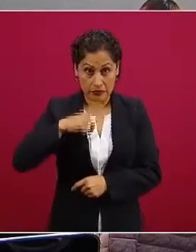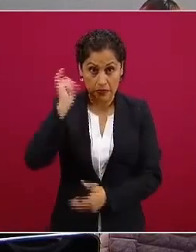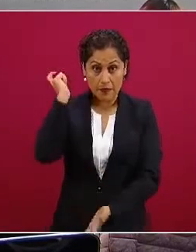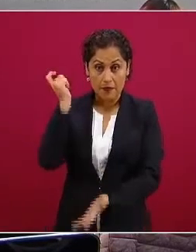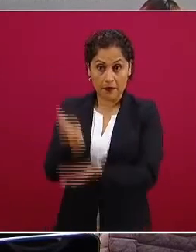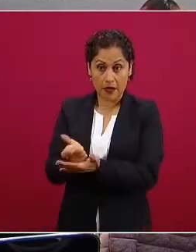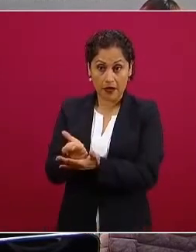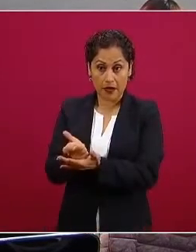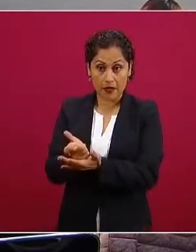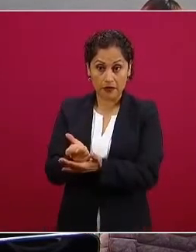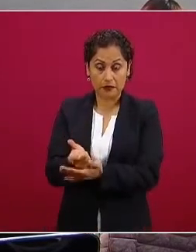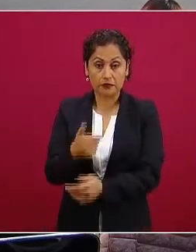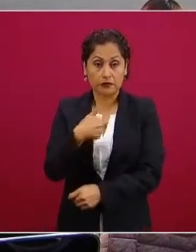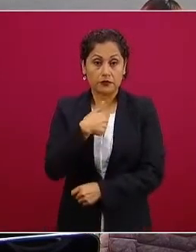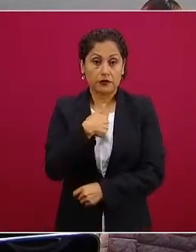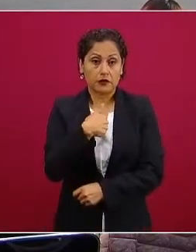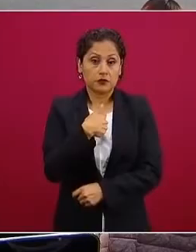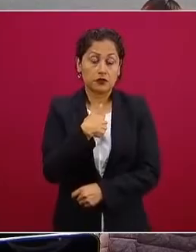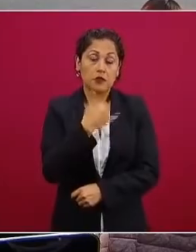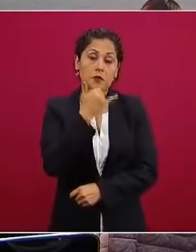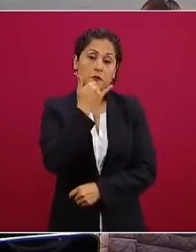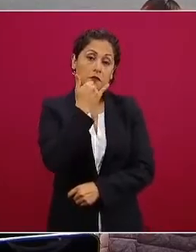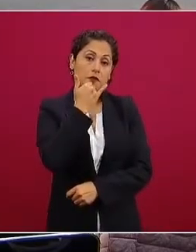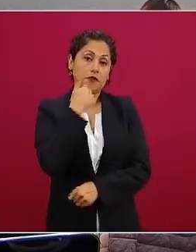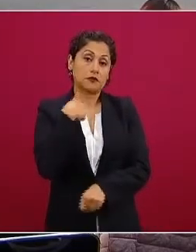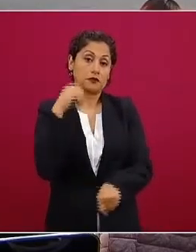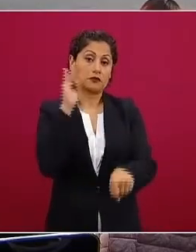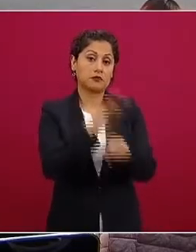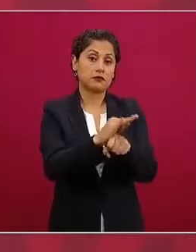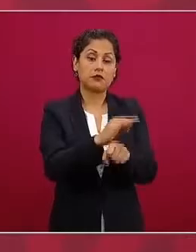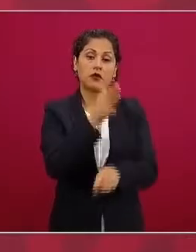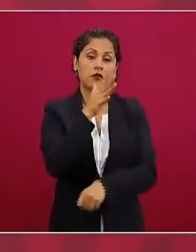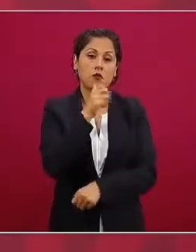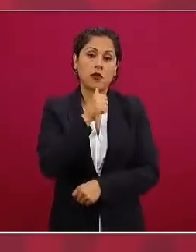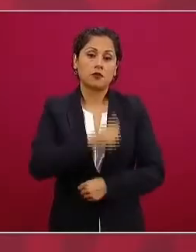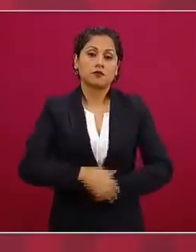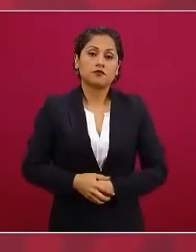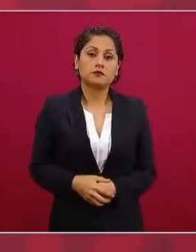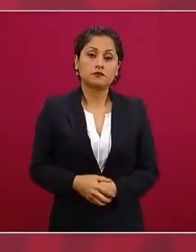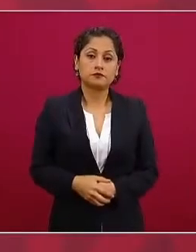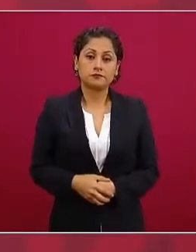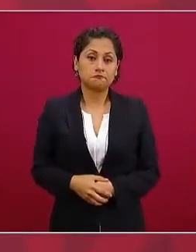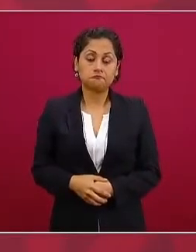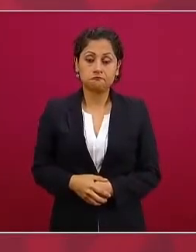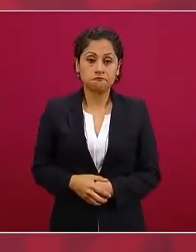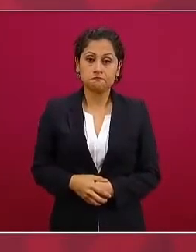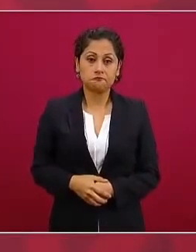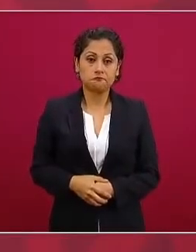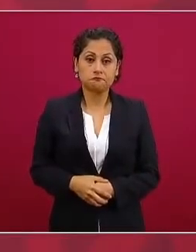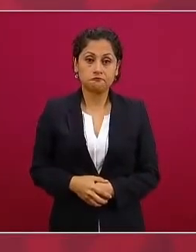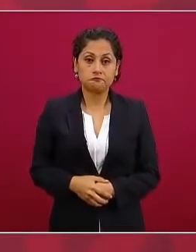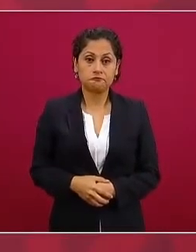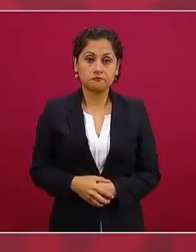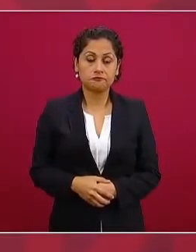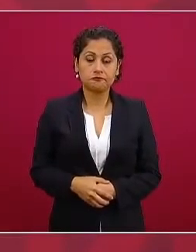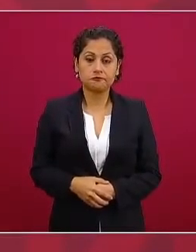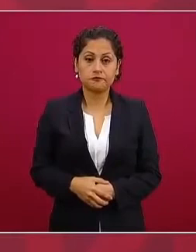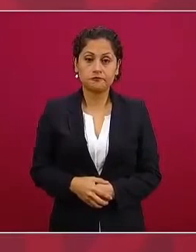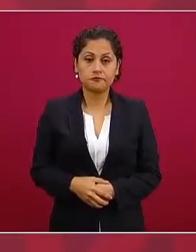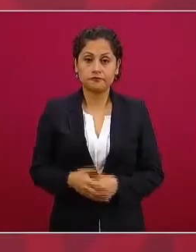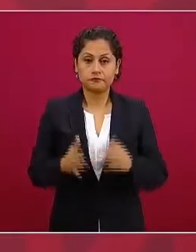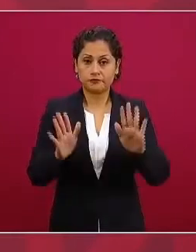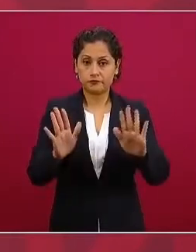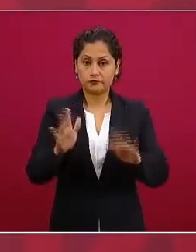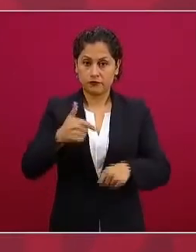puedo solaparlo además esto yo siempre